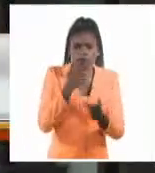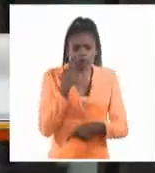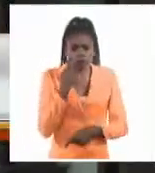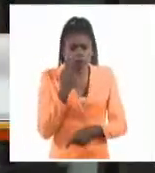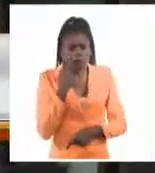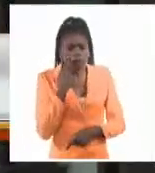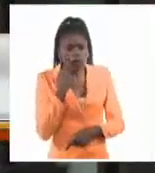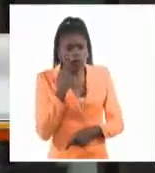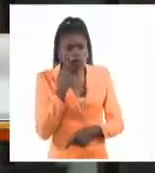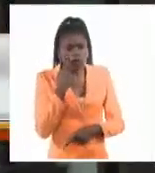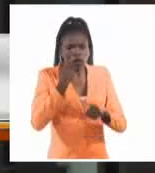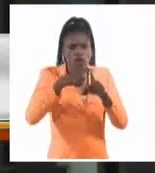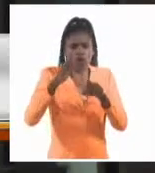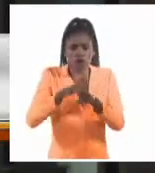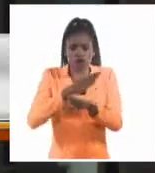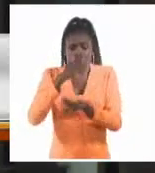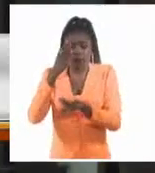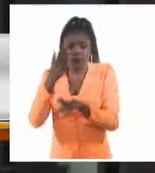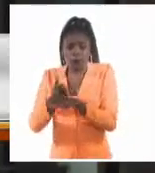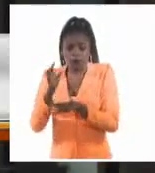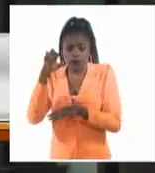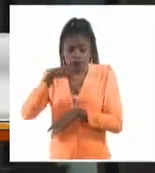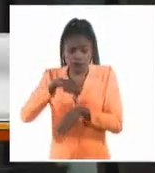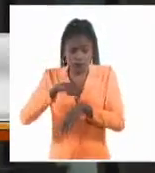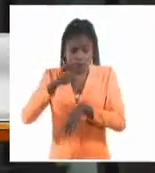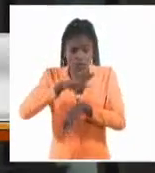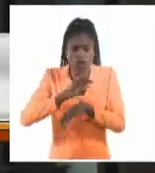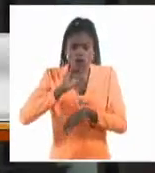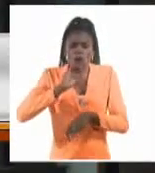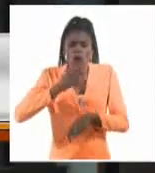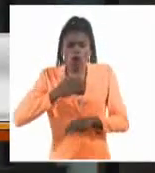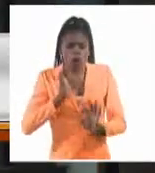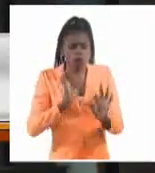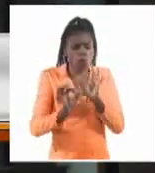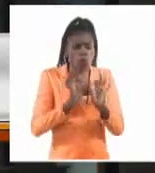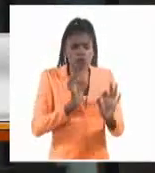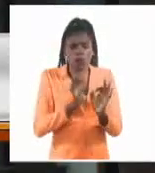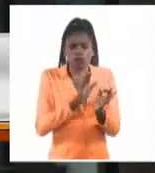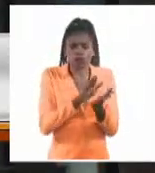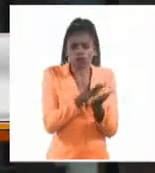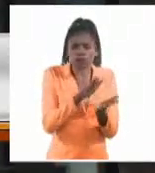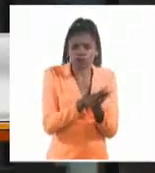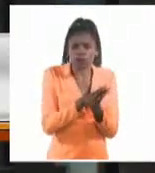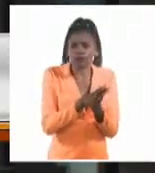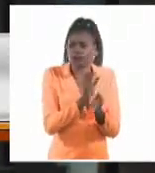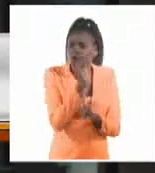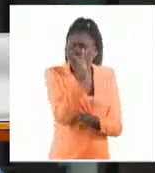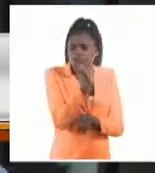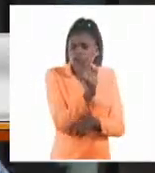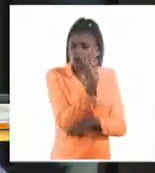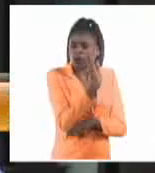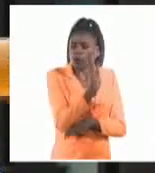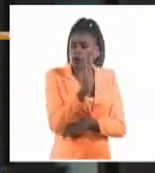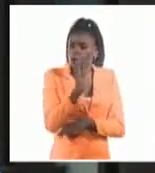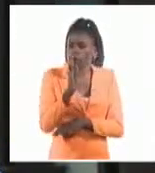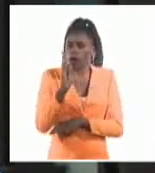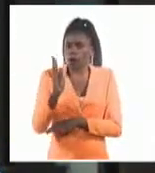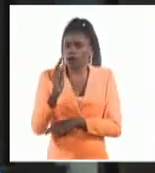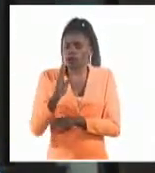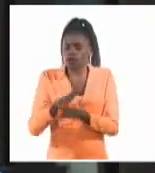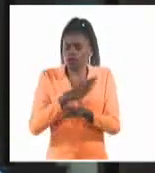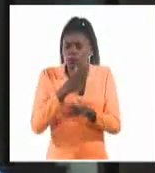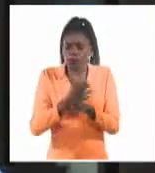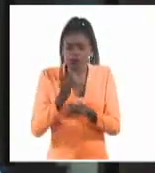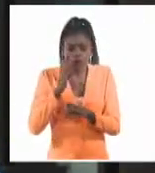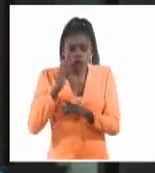que cosas que después tenía aquí, cómo los guardó y los conservó en todo ese vericueto y en ese orden, y se fueron destapando, como